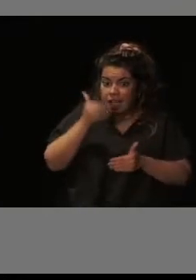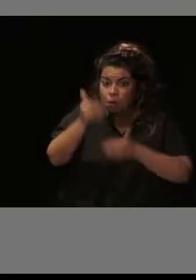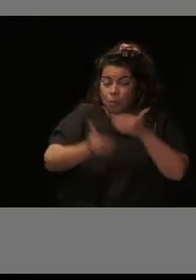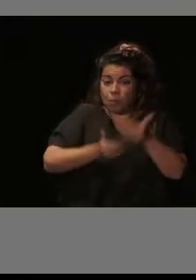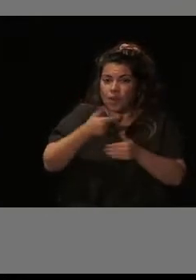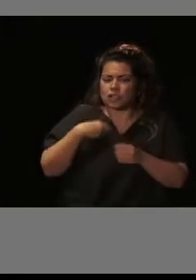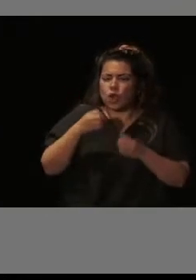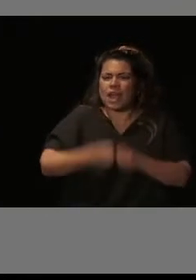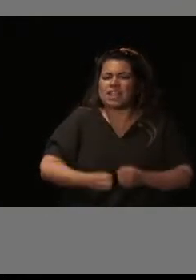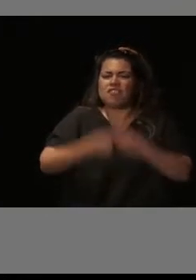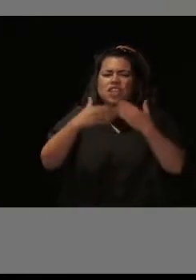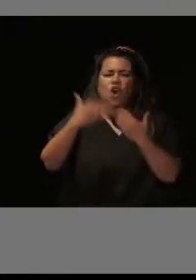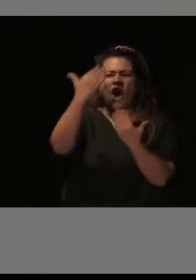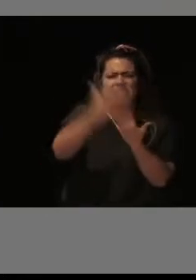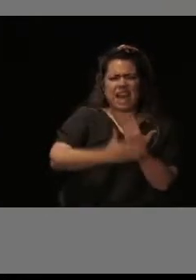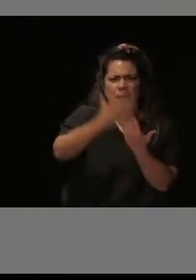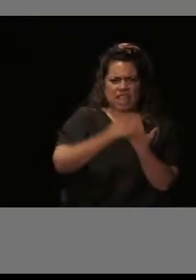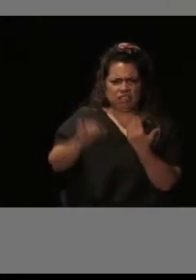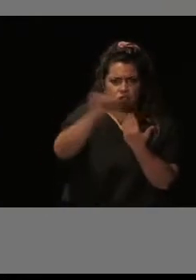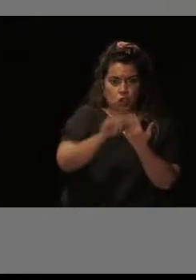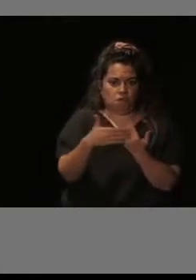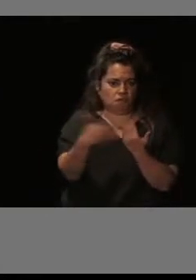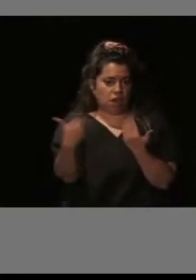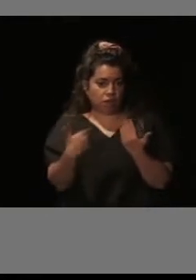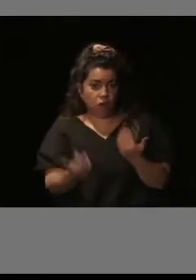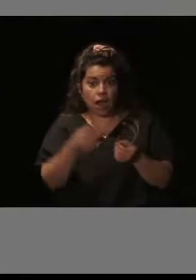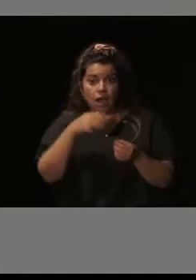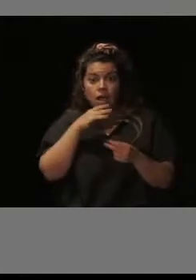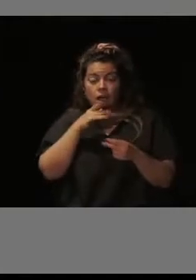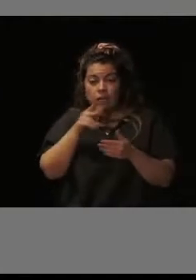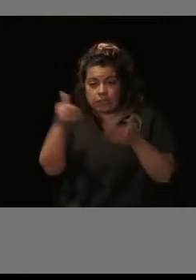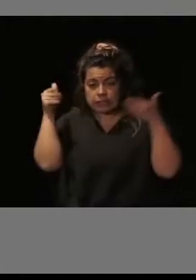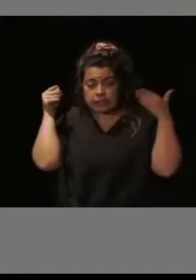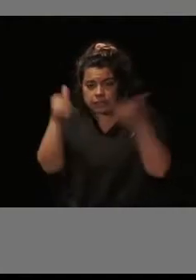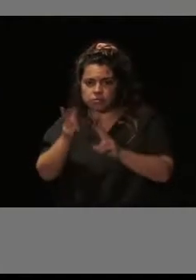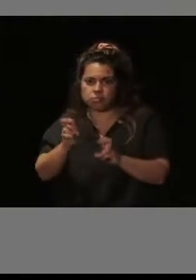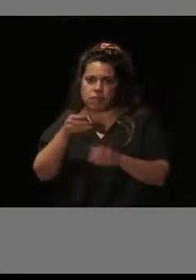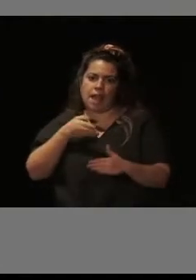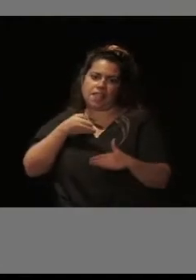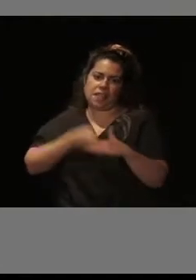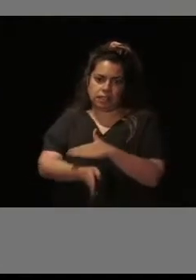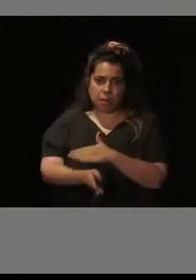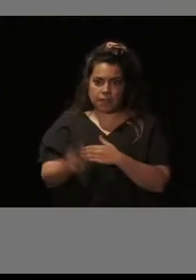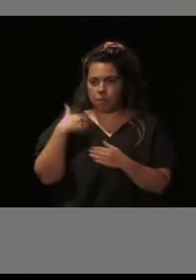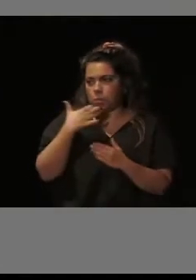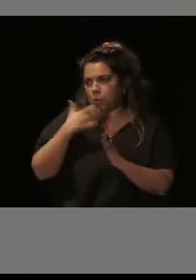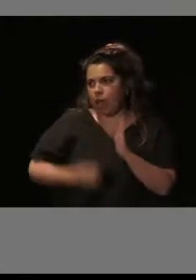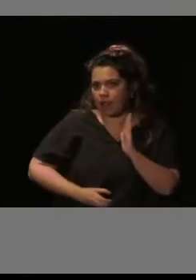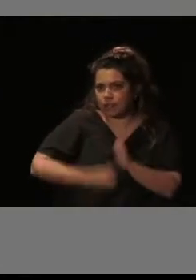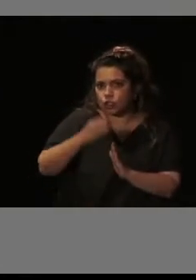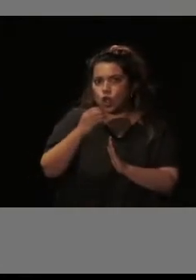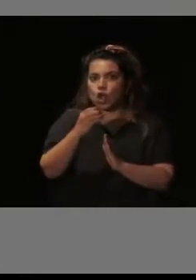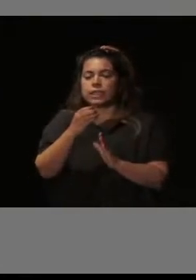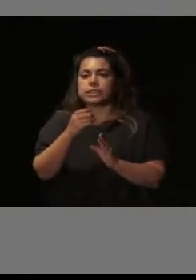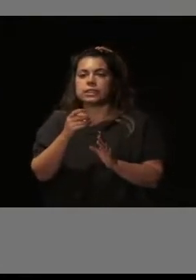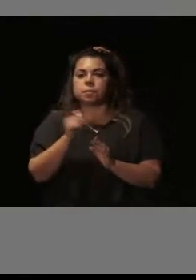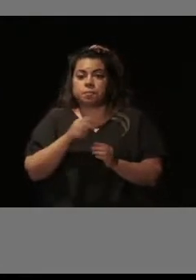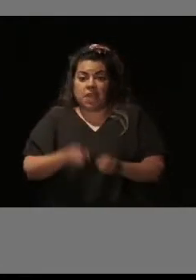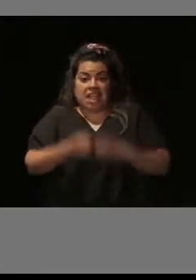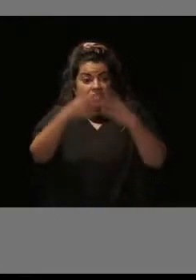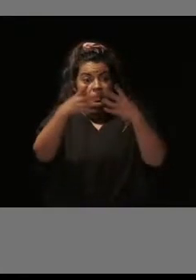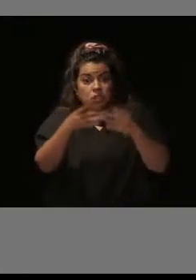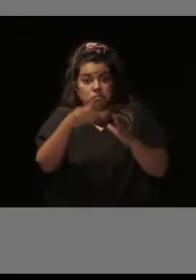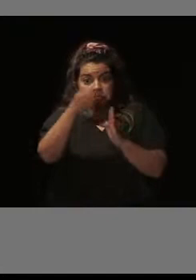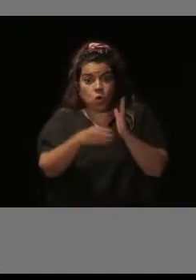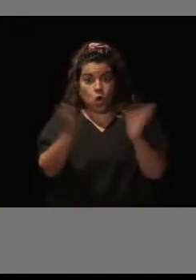en los edificios, ahora afronta una segunda fase donde se va a centrar en la accesibilidad, en poner ascensores en todos aquellos edificios que no lo